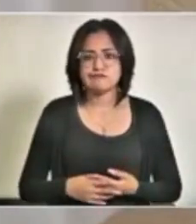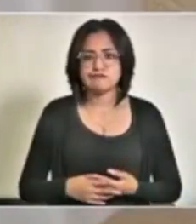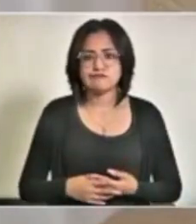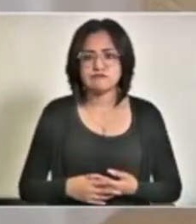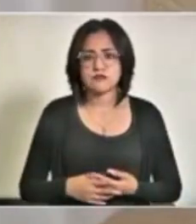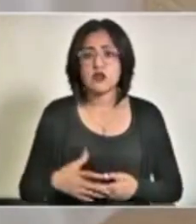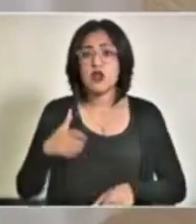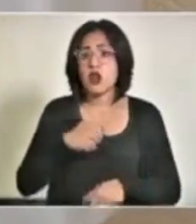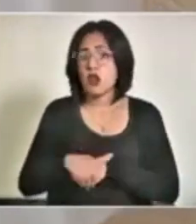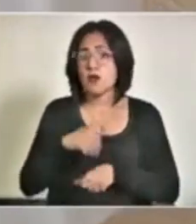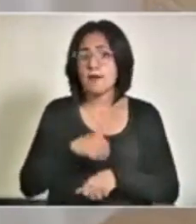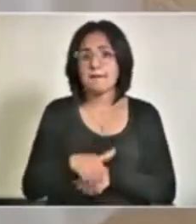Es un número muy preocupante. hablo